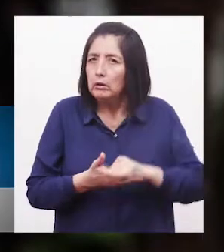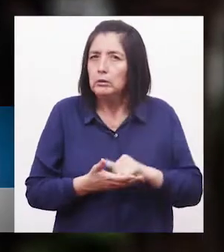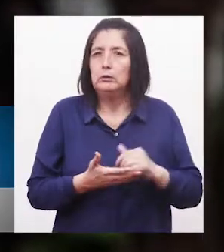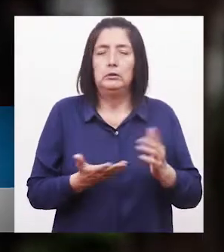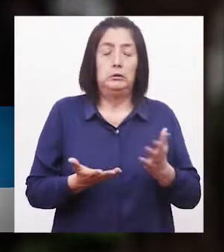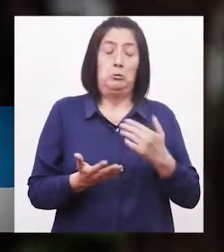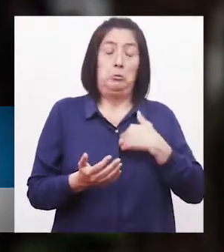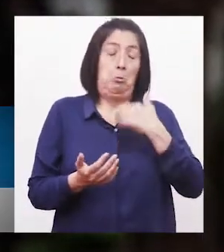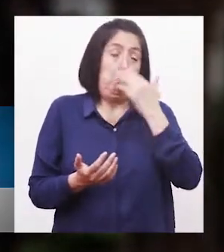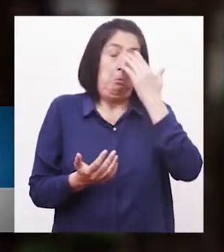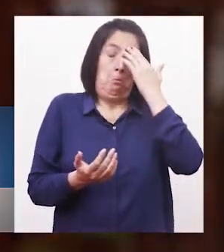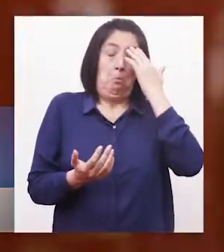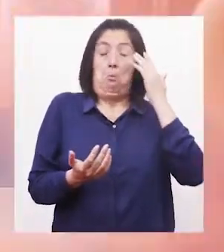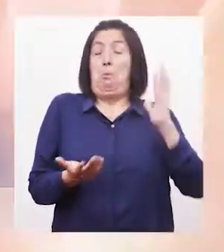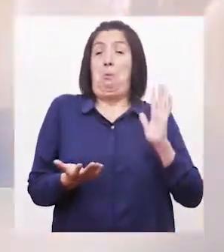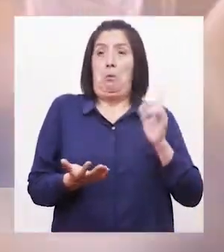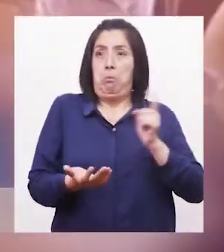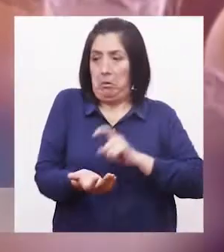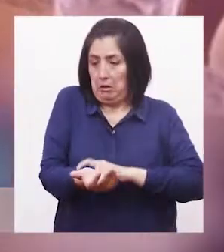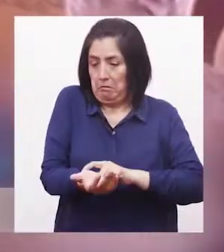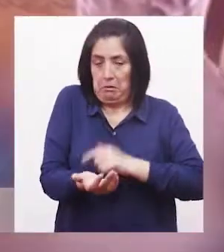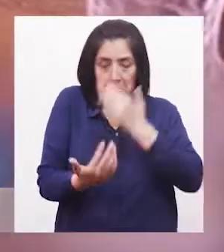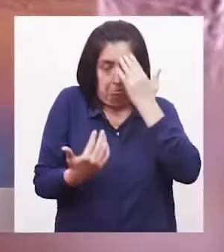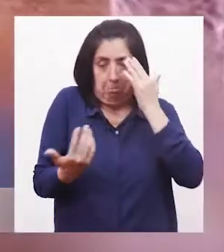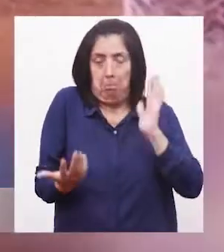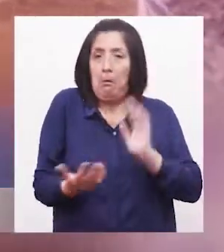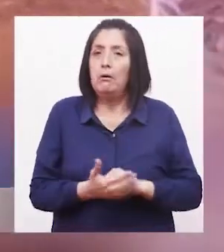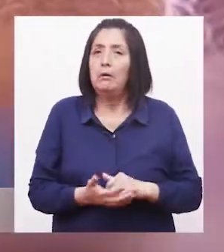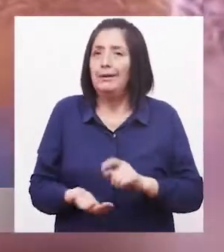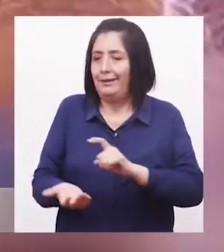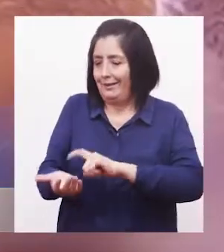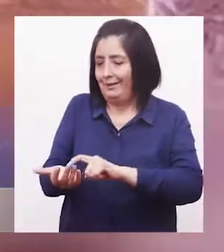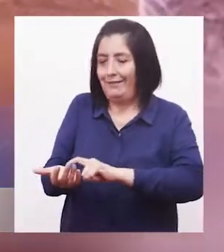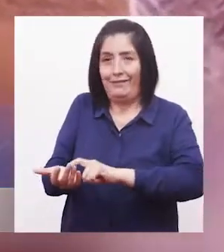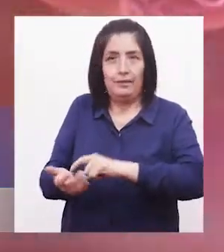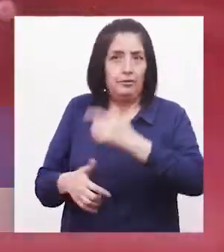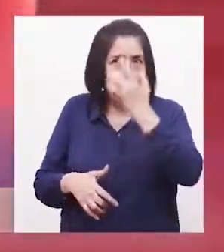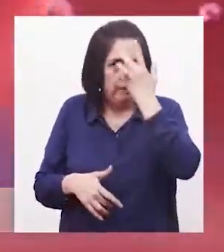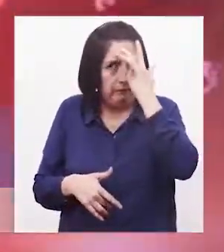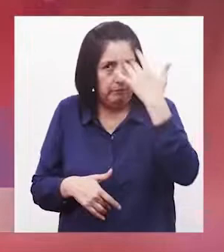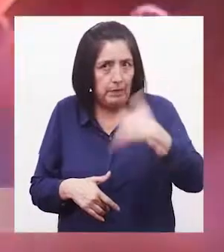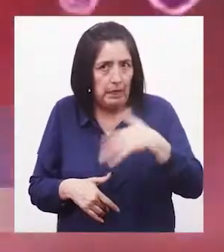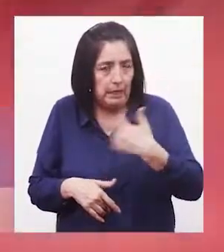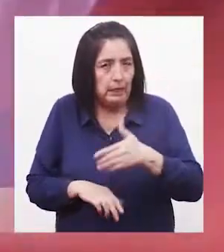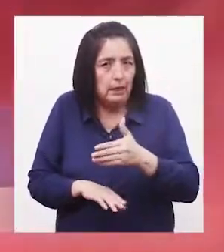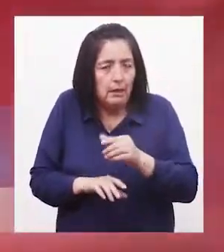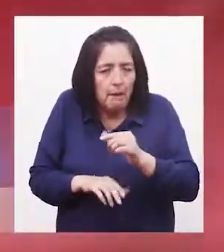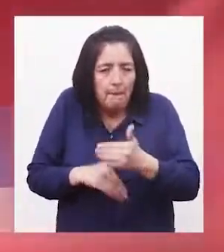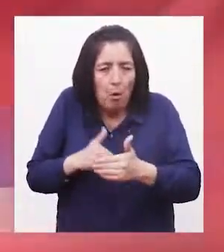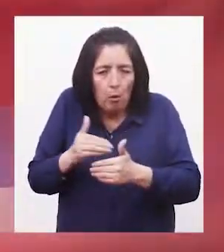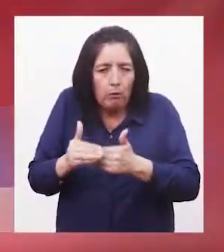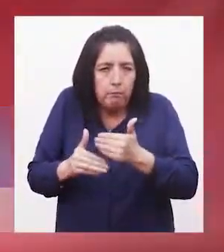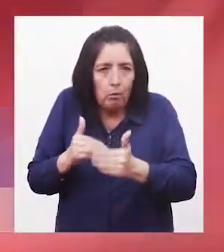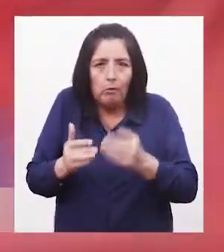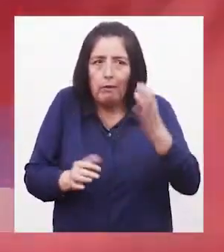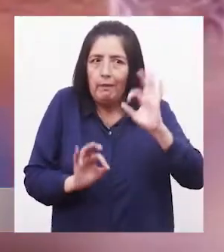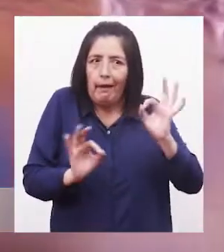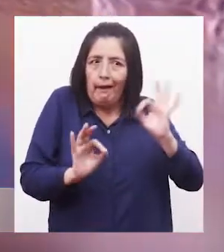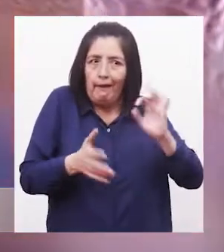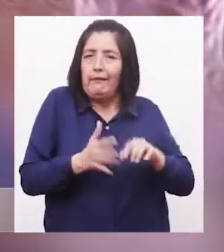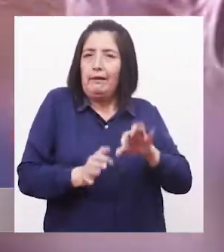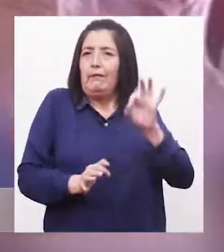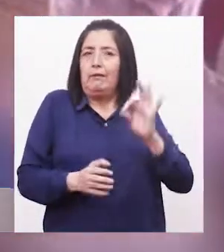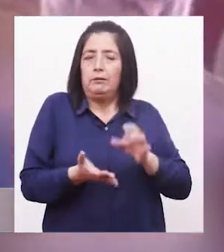imaginé que era eso por la diabetes La diabetes es una enfermedad silenciosa Que de no ser tratada a tiempo Irá